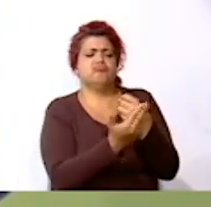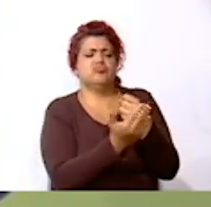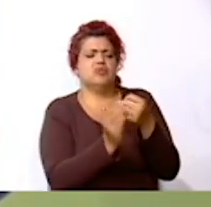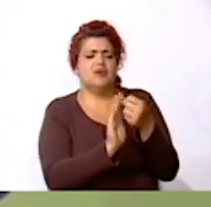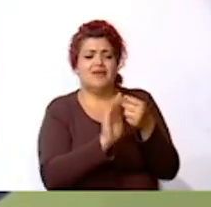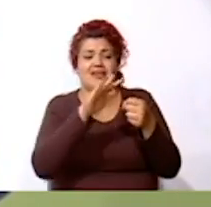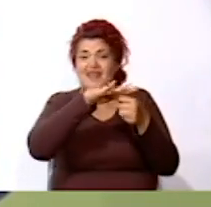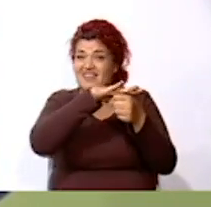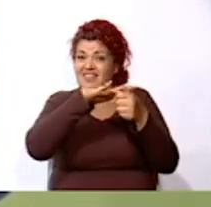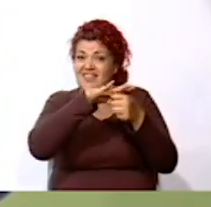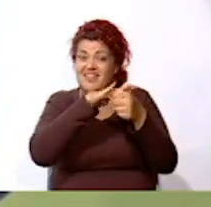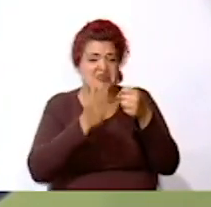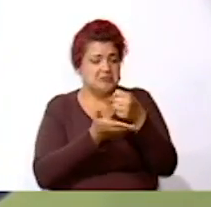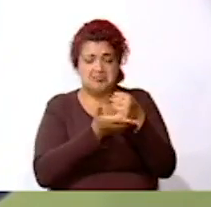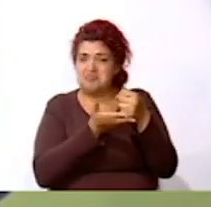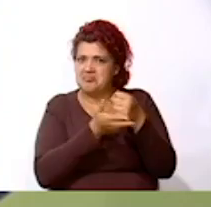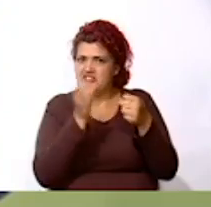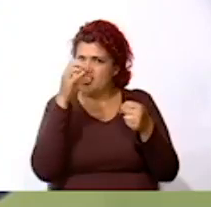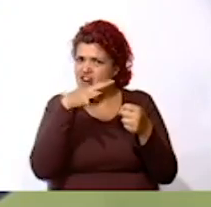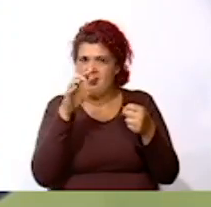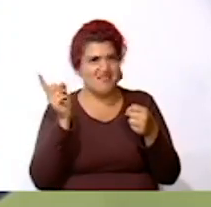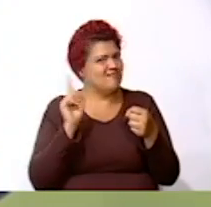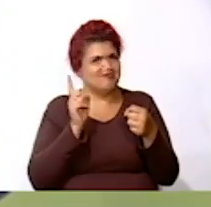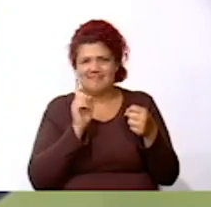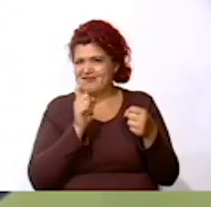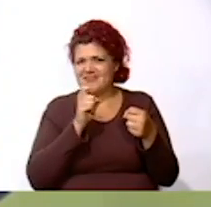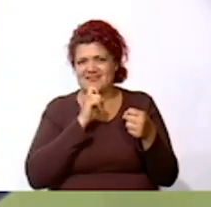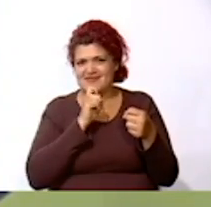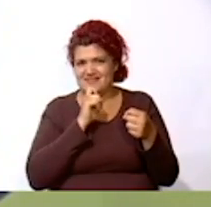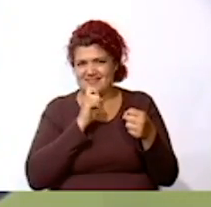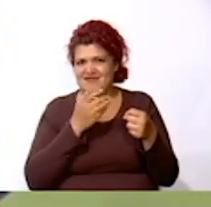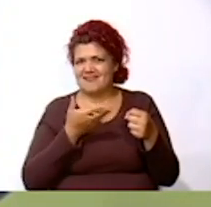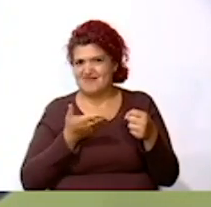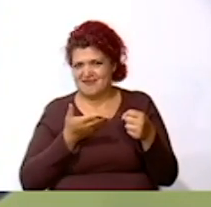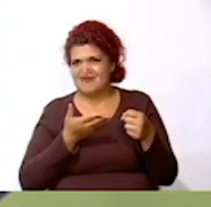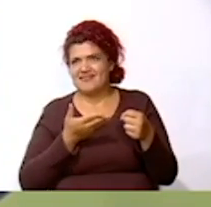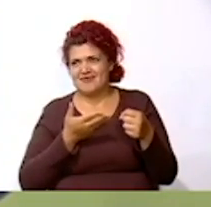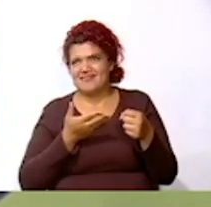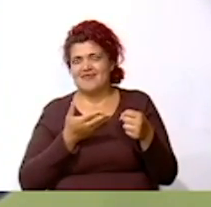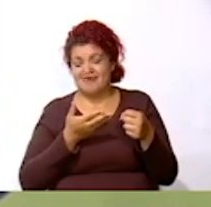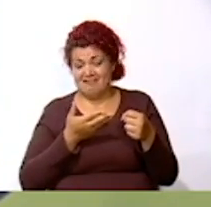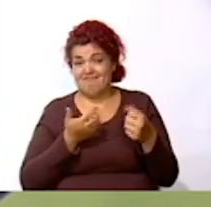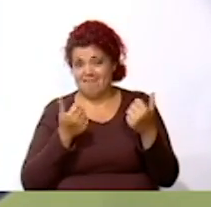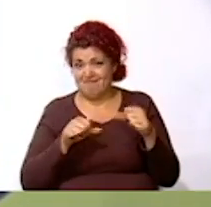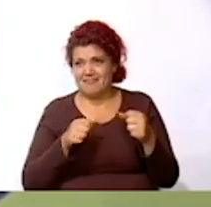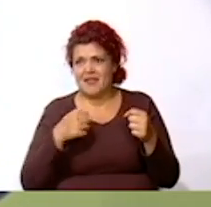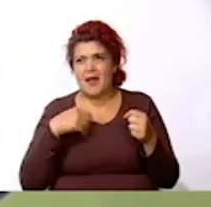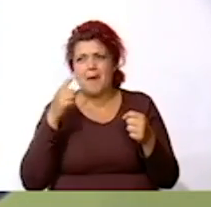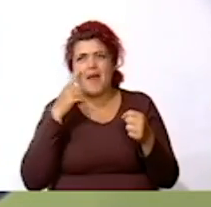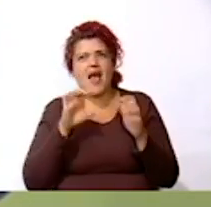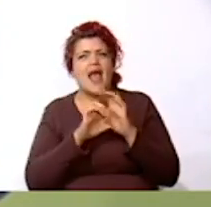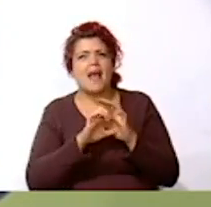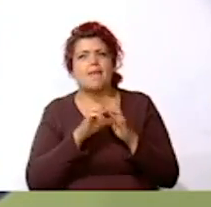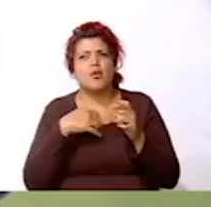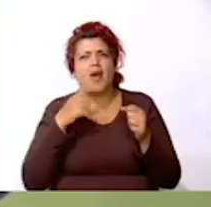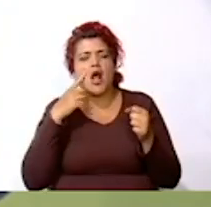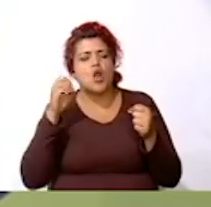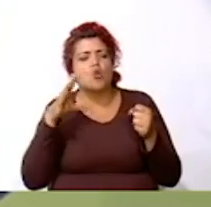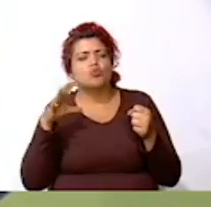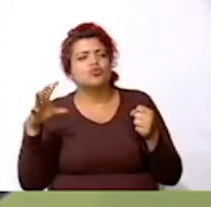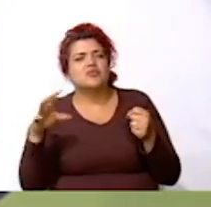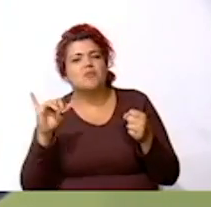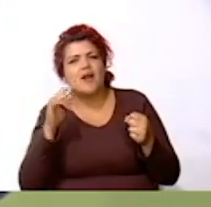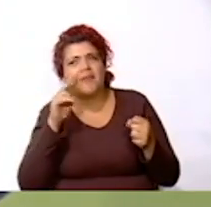Pero No llega Hacia la parte De arriba De acuerdo Vean aquí Por ejemplo La lucecita